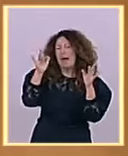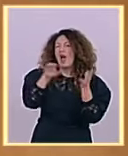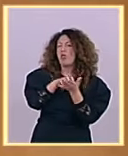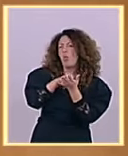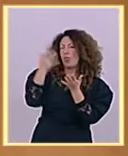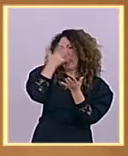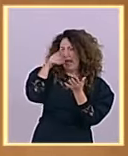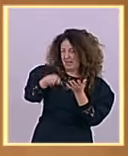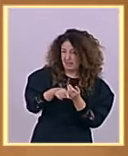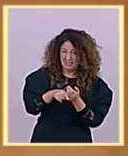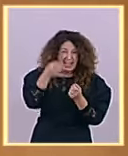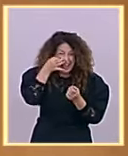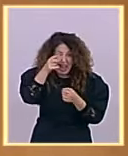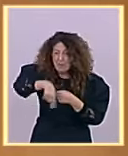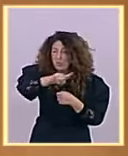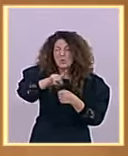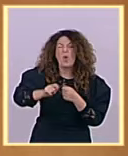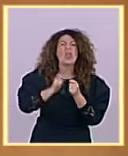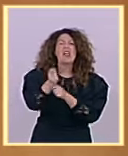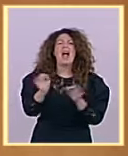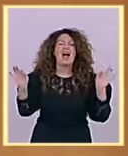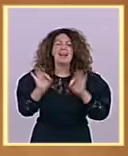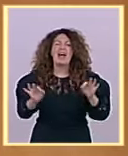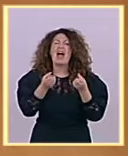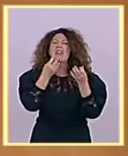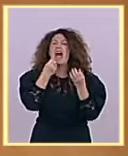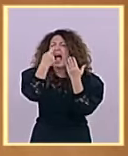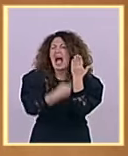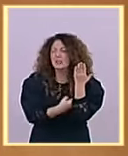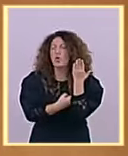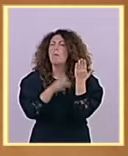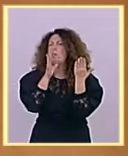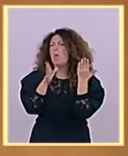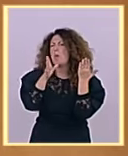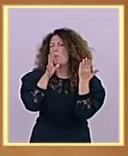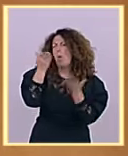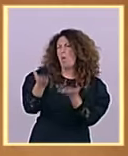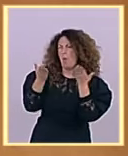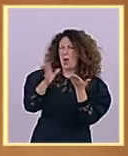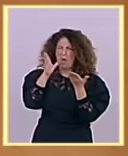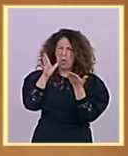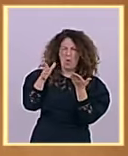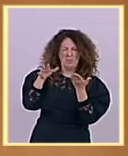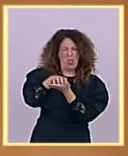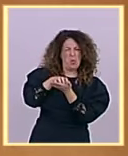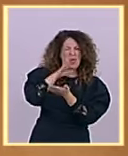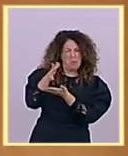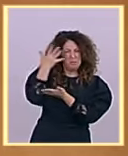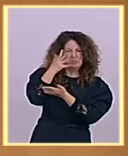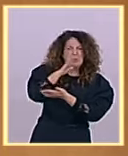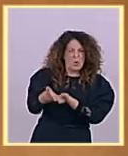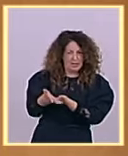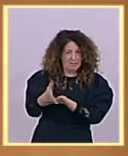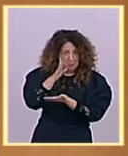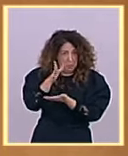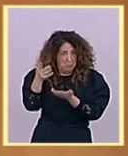dato de por qué ponen ustedes en cuestión la gestión de esas cuentas públicas que están auditadas por el Tribunal